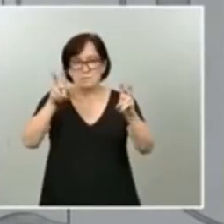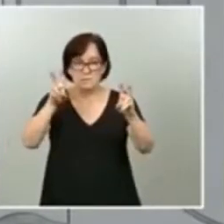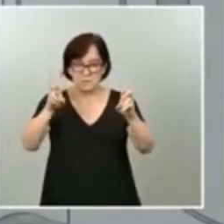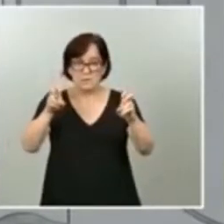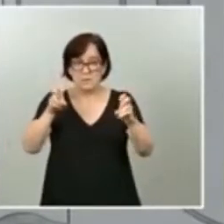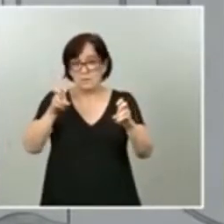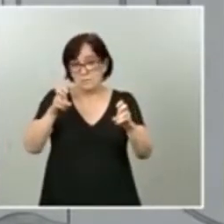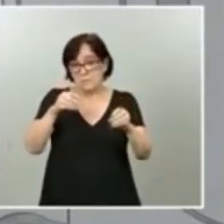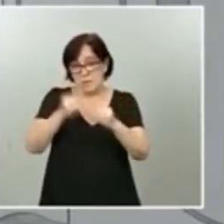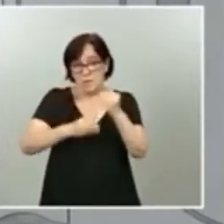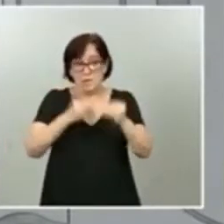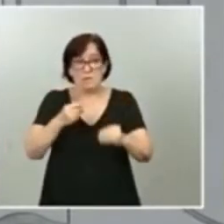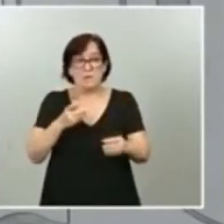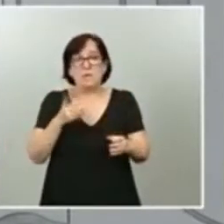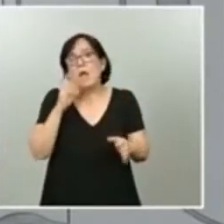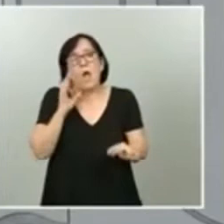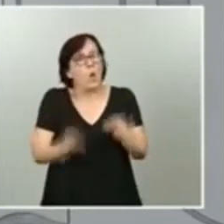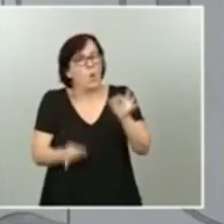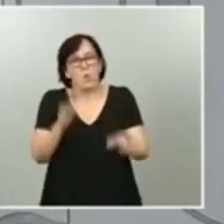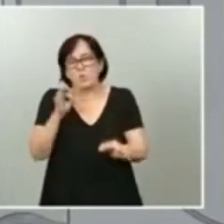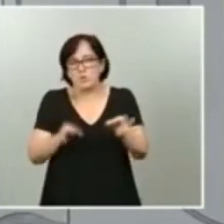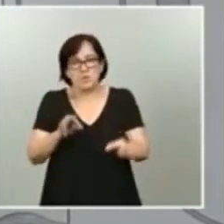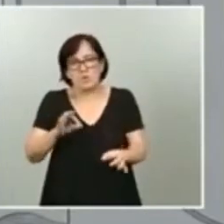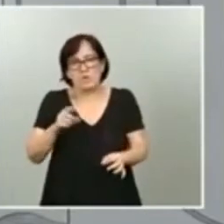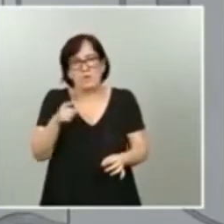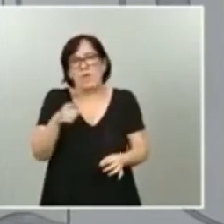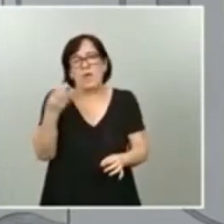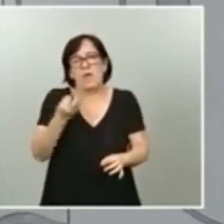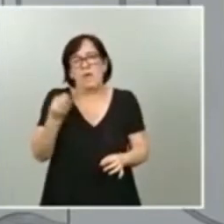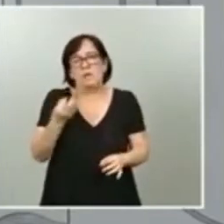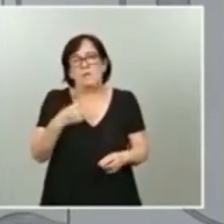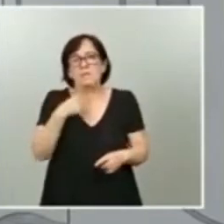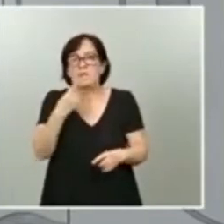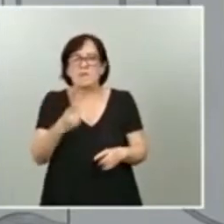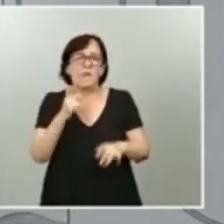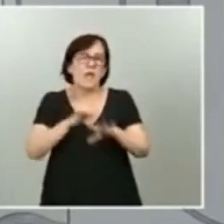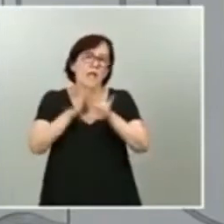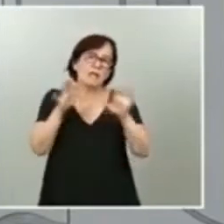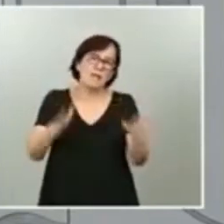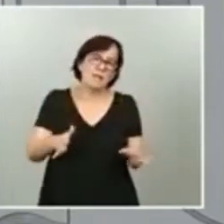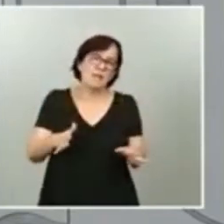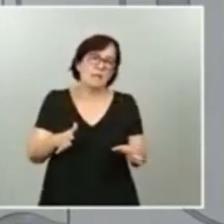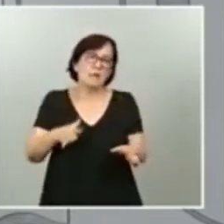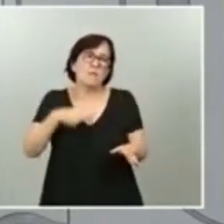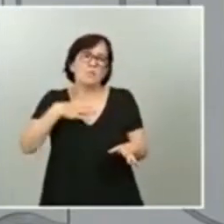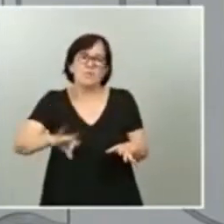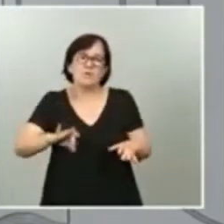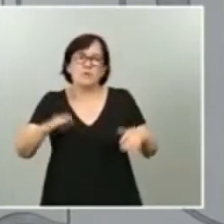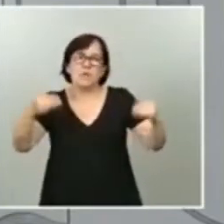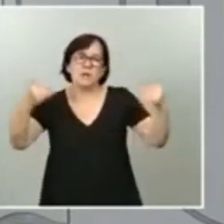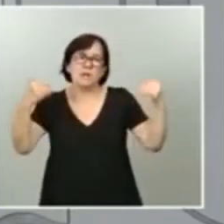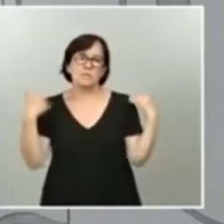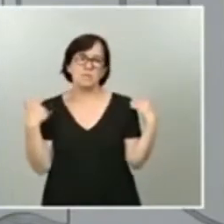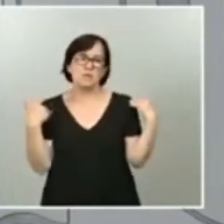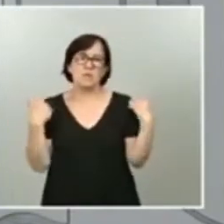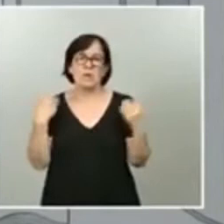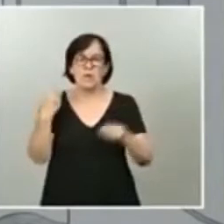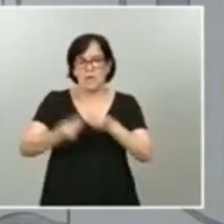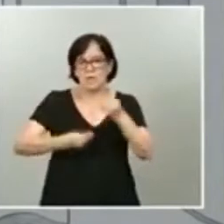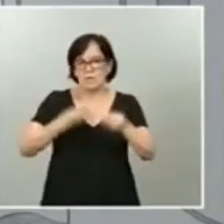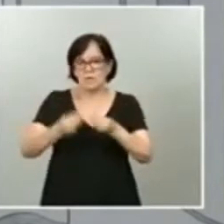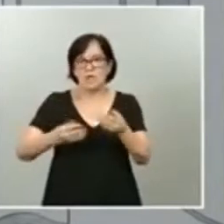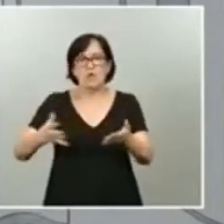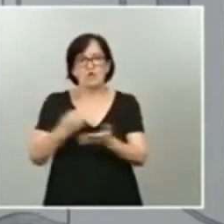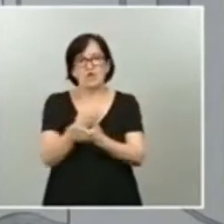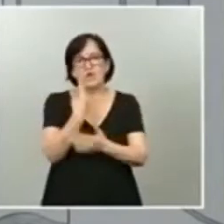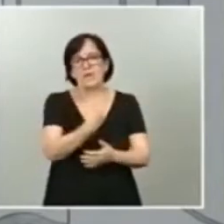Y será la justicia la que tendrá que determinar, que aclarar las posibles responsabilidades a las que hubiera lugar de todos y cada uno